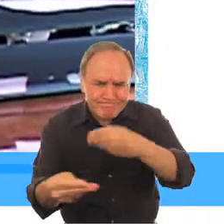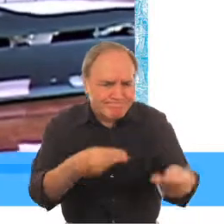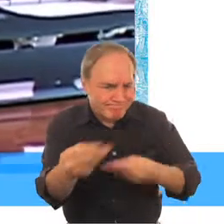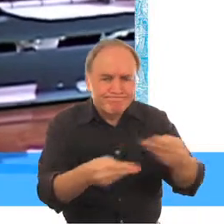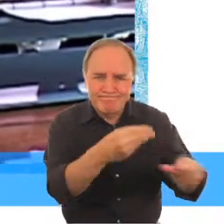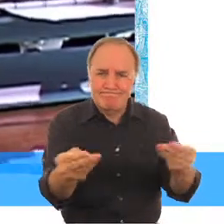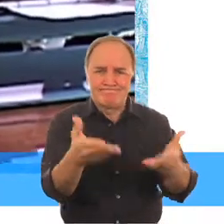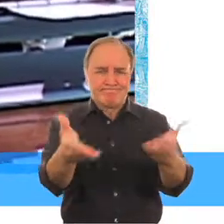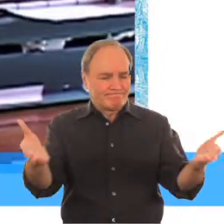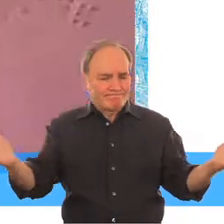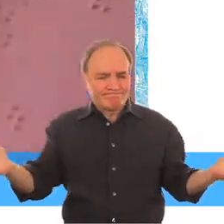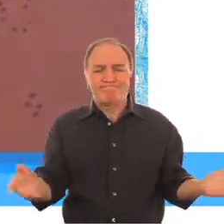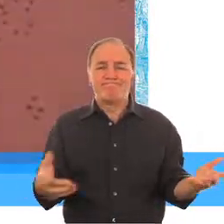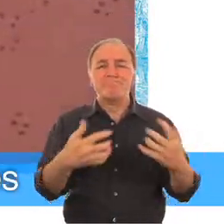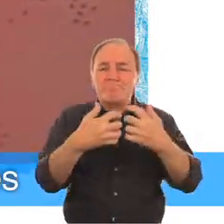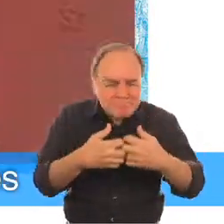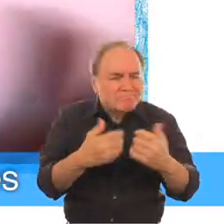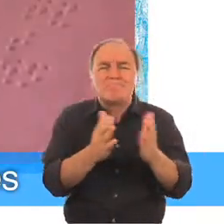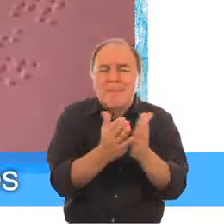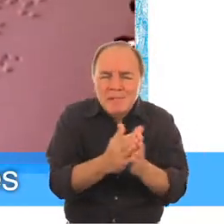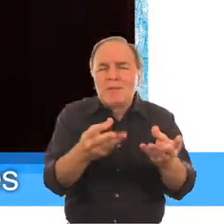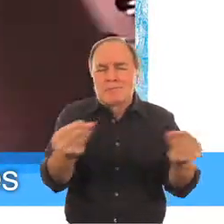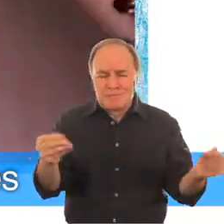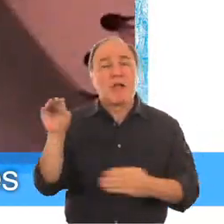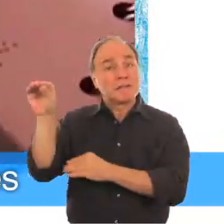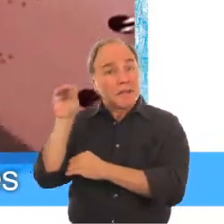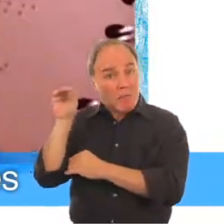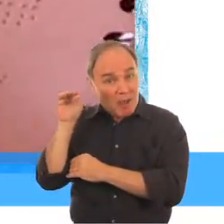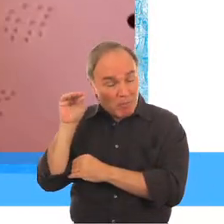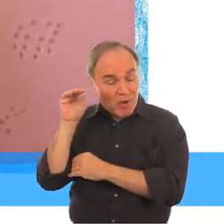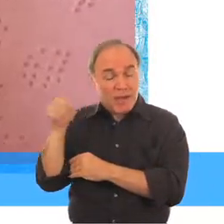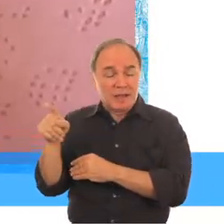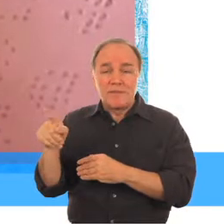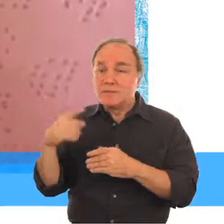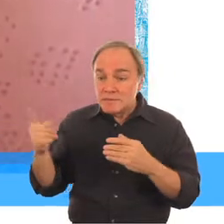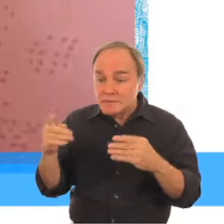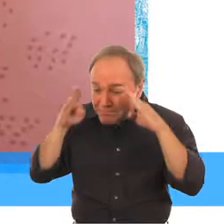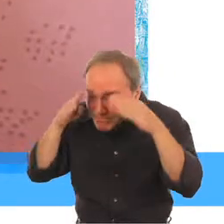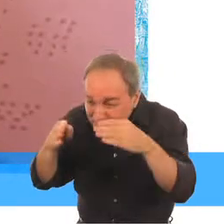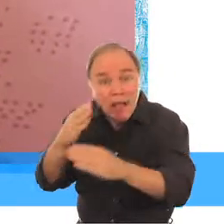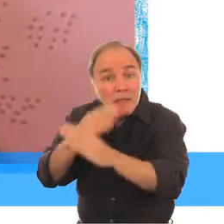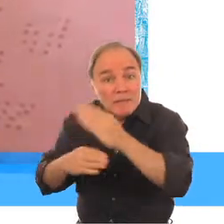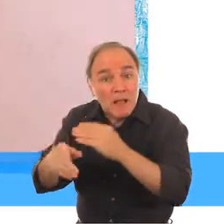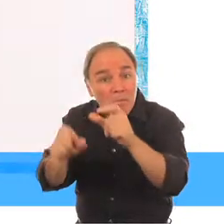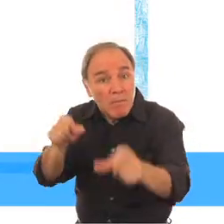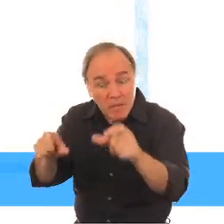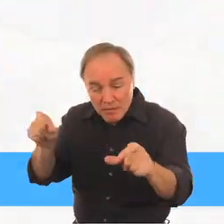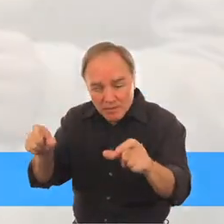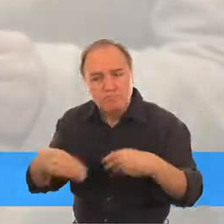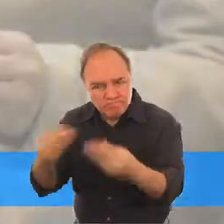está tratando de que los niños de Zimbabue, en especial los más marginados y vulnerables, tengan los recursos que precisan en la escuela